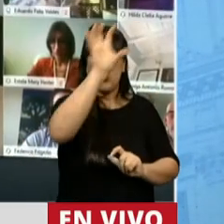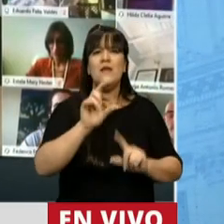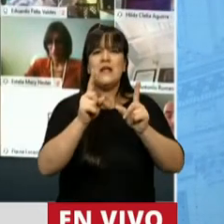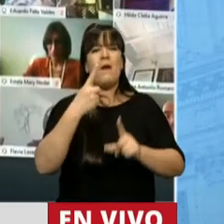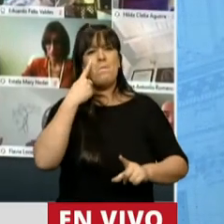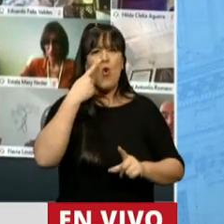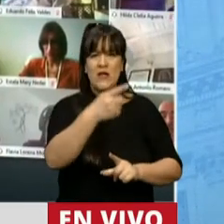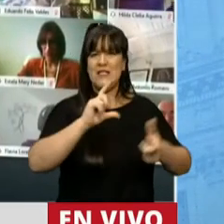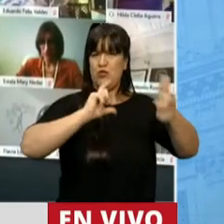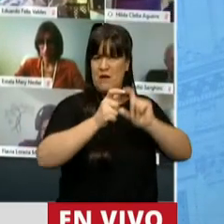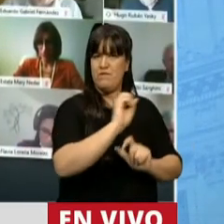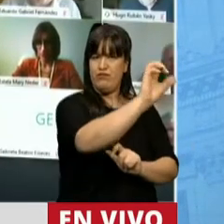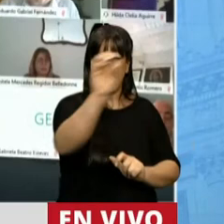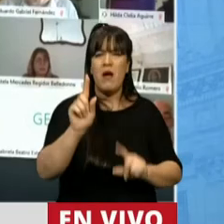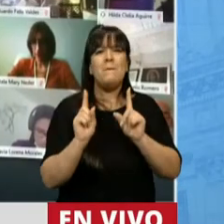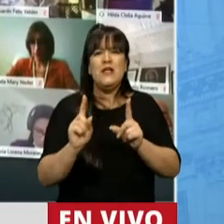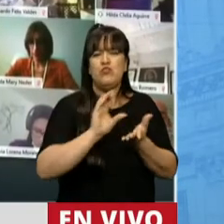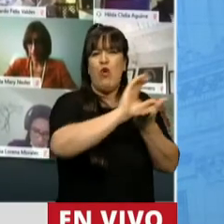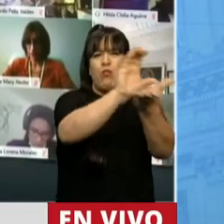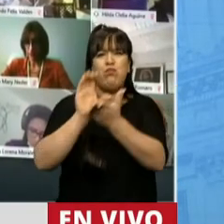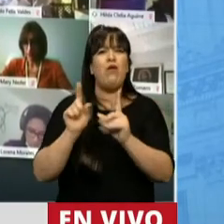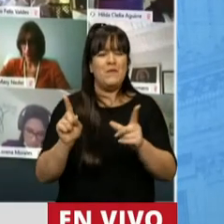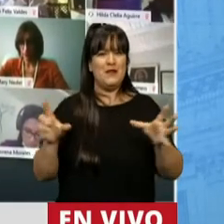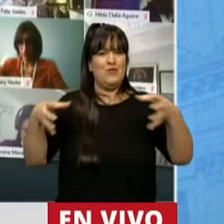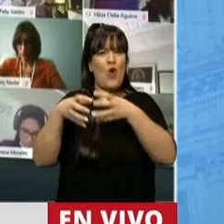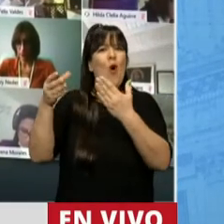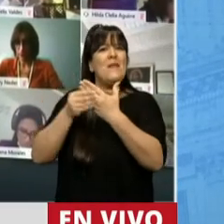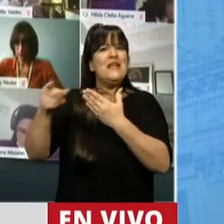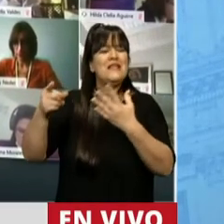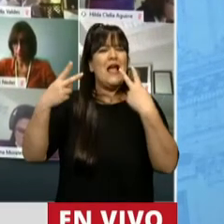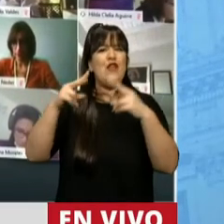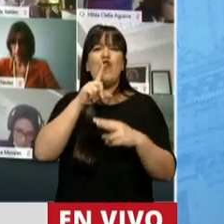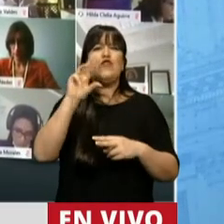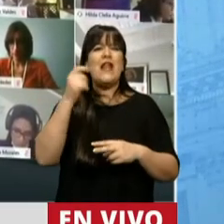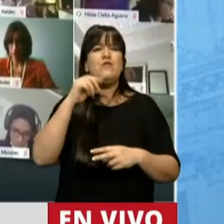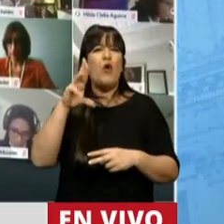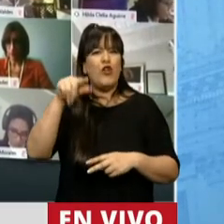conforme a los criterios de distribución que el Ministerio de Transporte de la Nación establece.